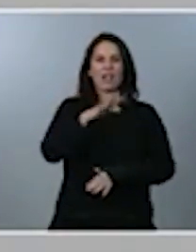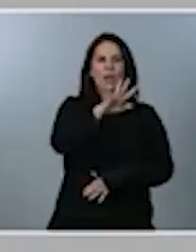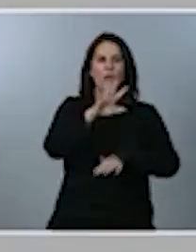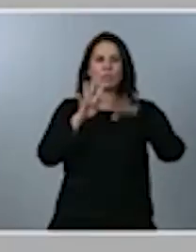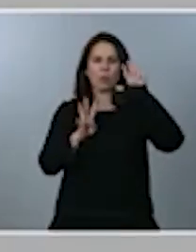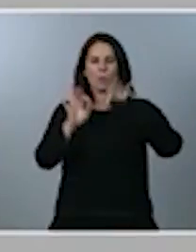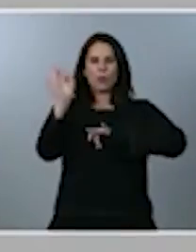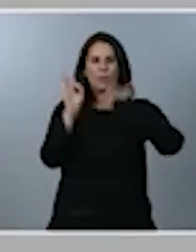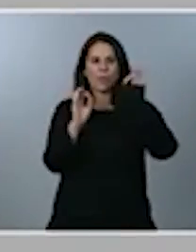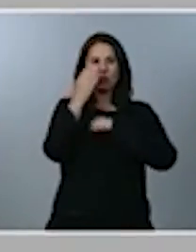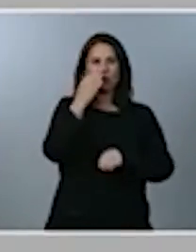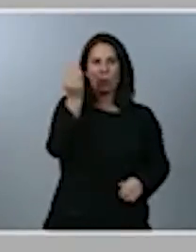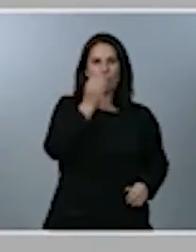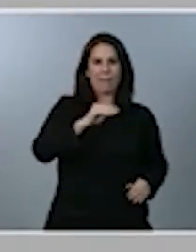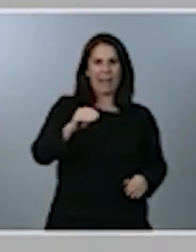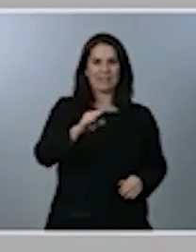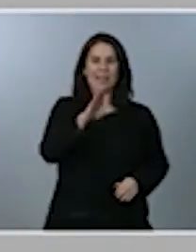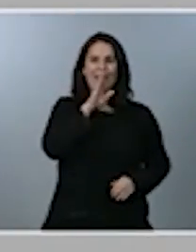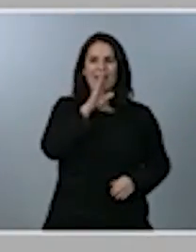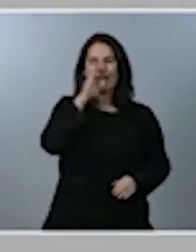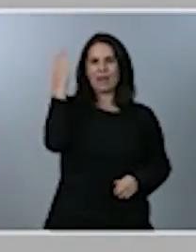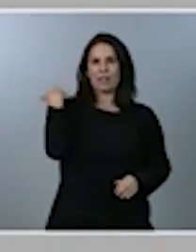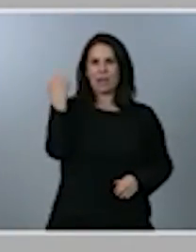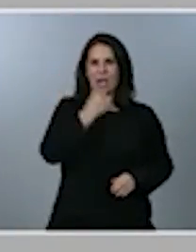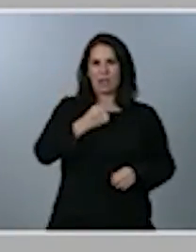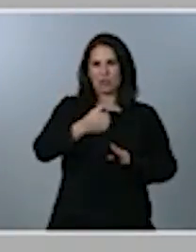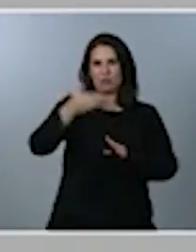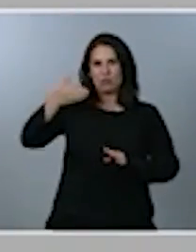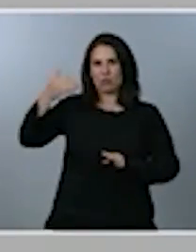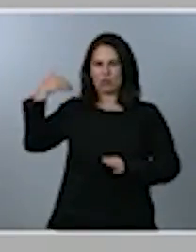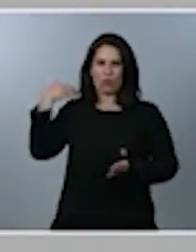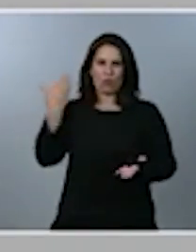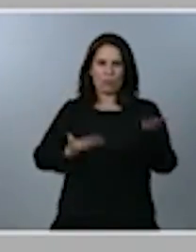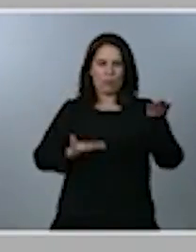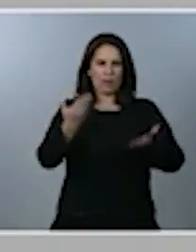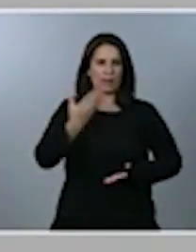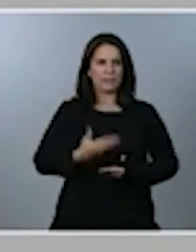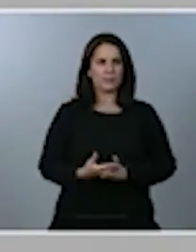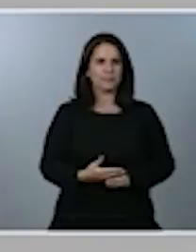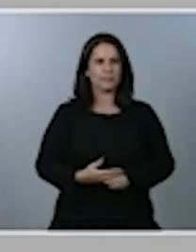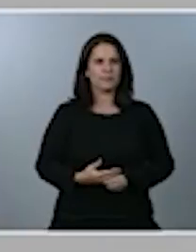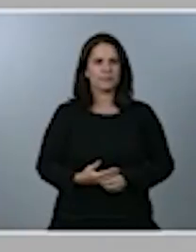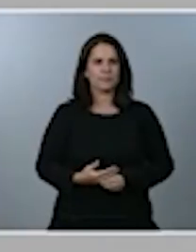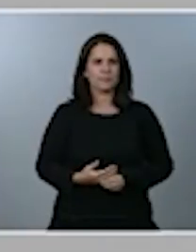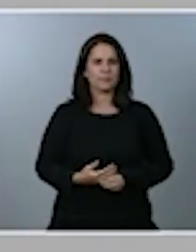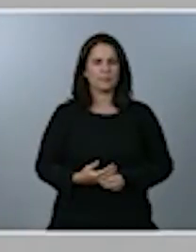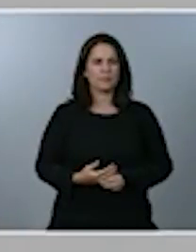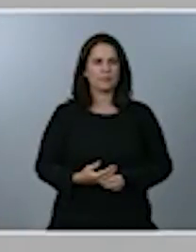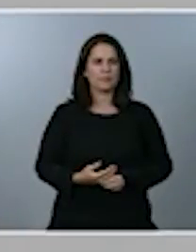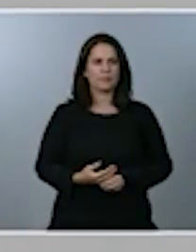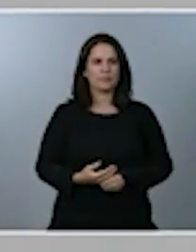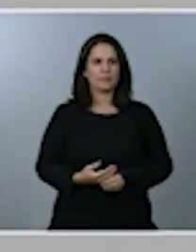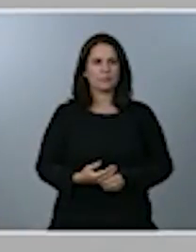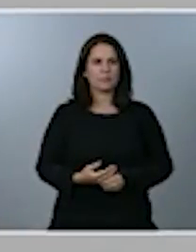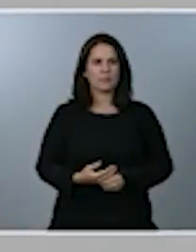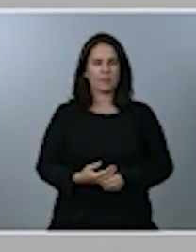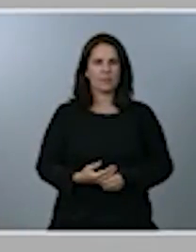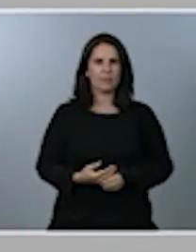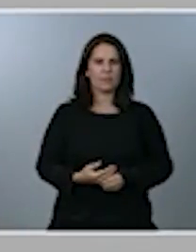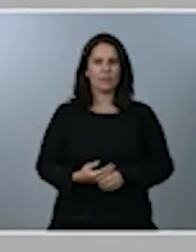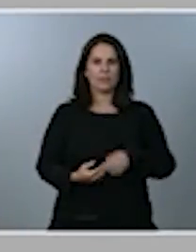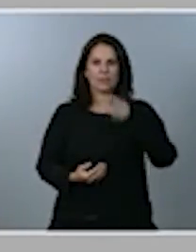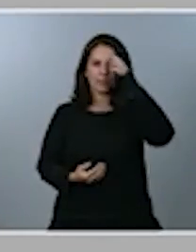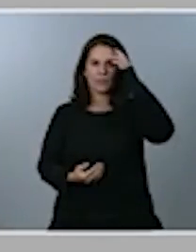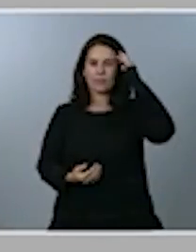dotación que tenía en los años anteriores. Igualmente, una vez consolidado la prestación tan importante del ingreso mínimo